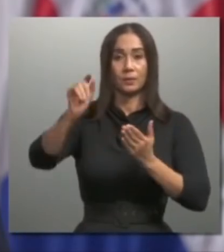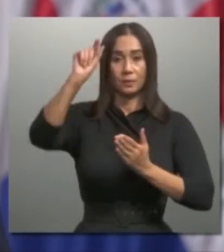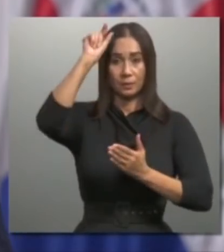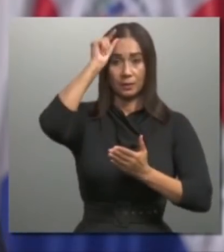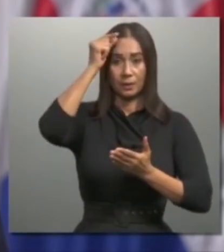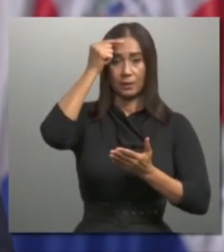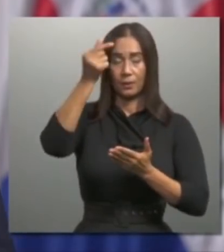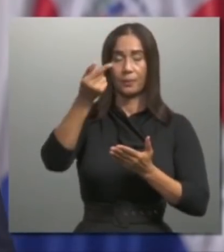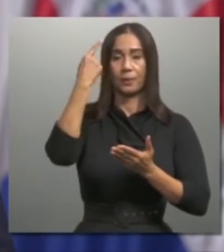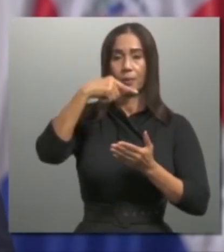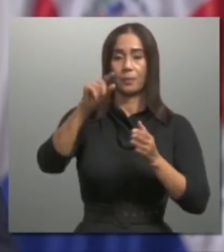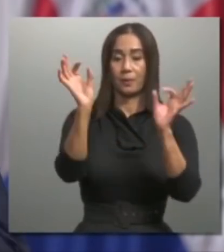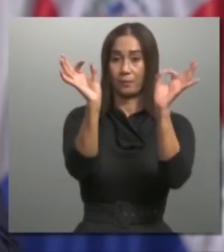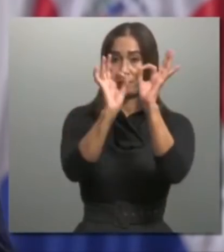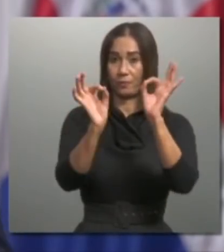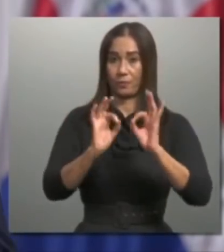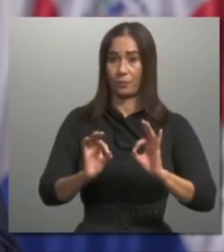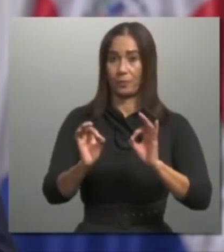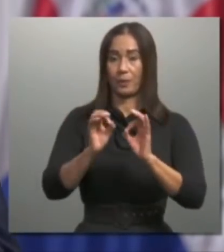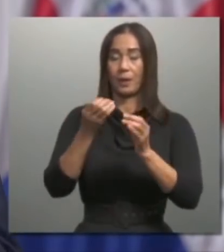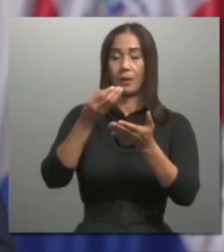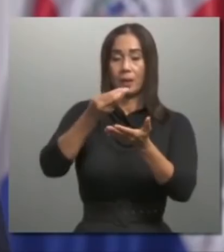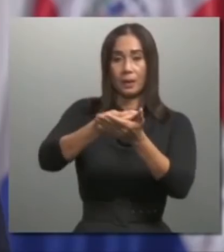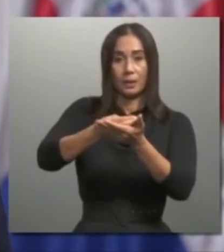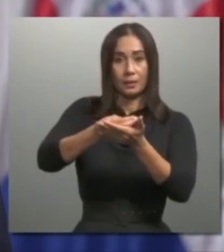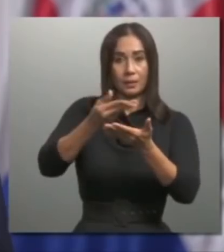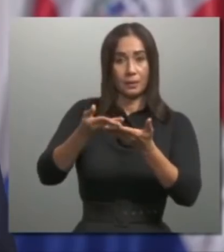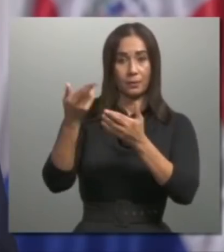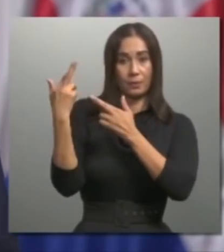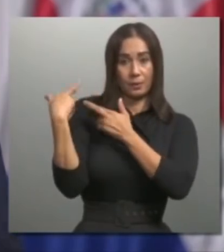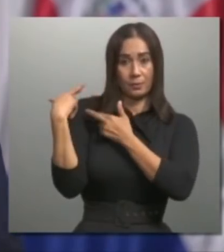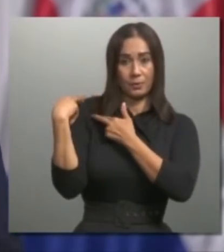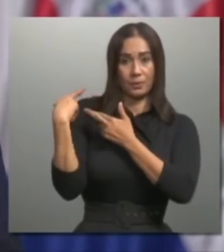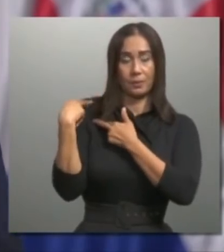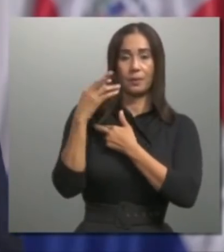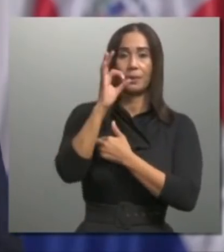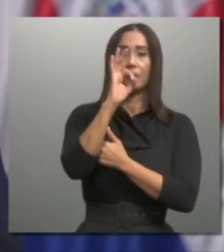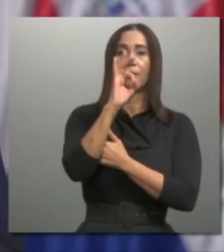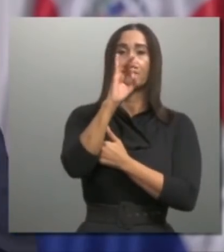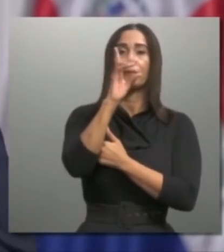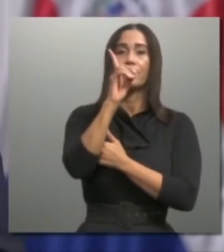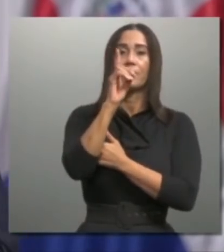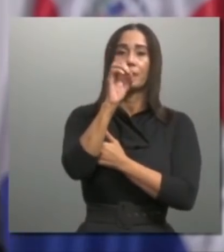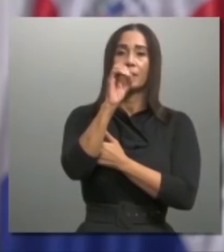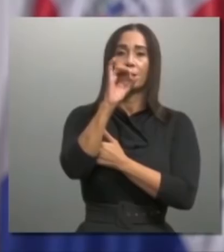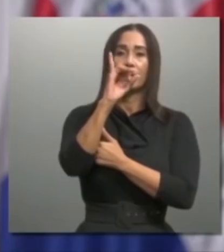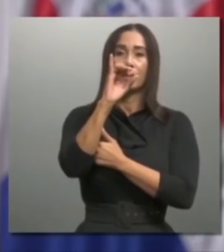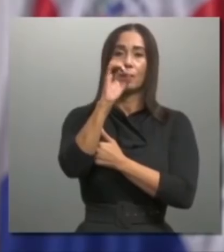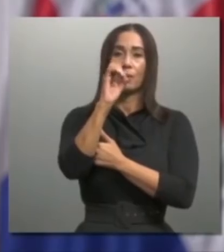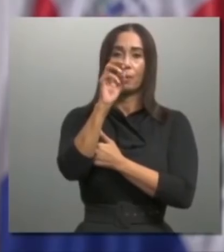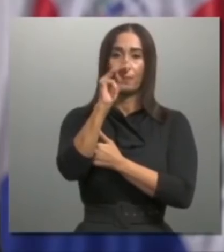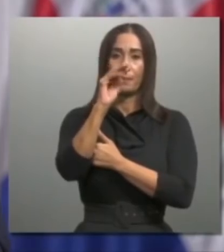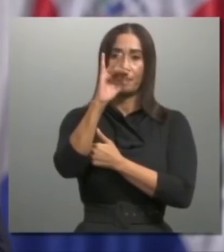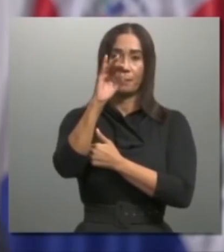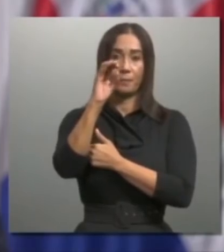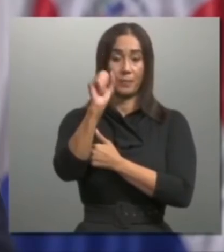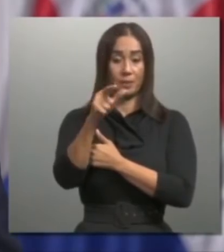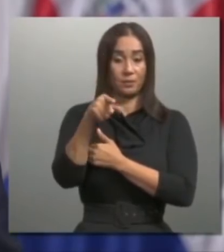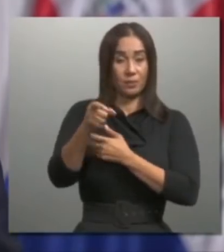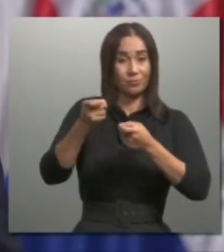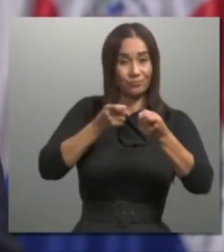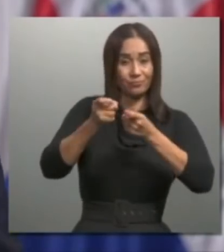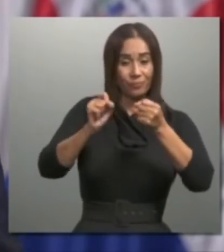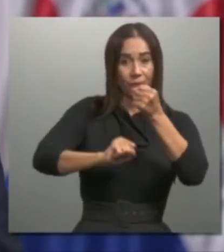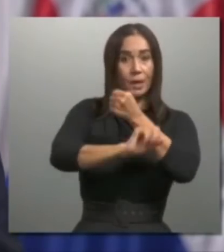gobierno para la creación del Fideicomiso Punta Catalina que habrá de manejarse de manera transparente y